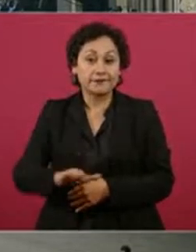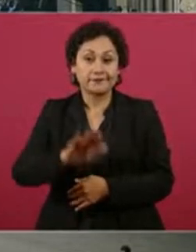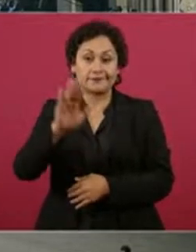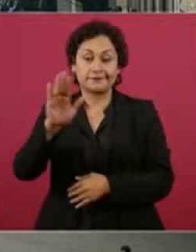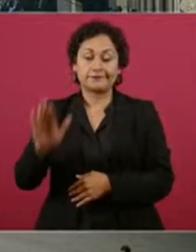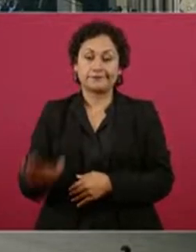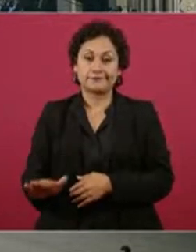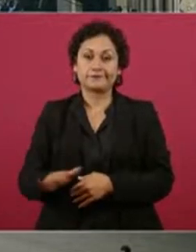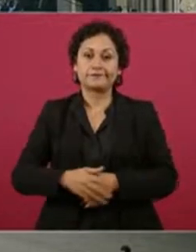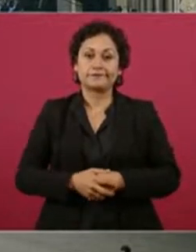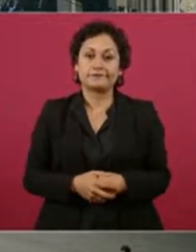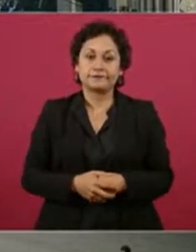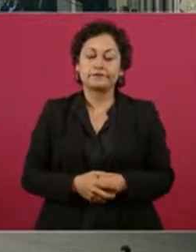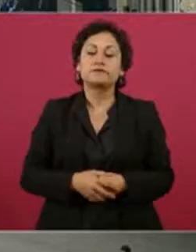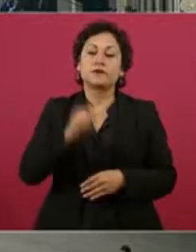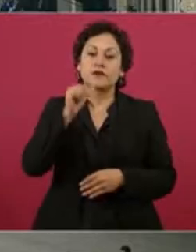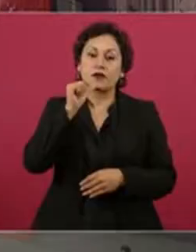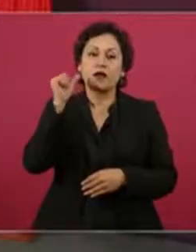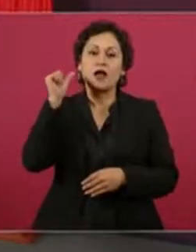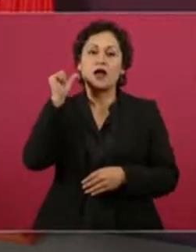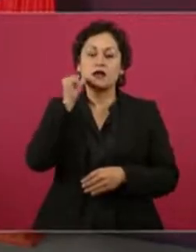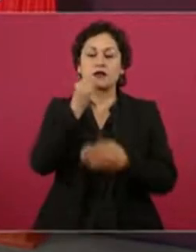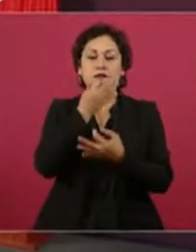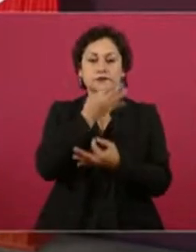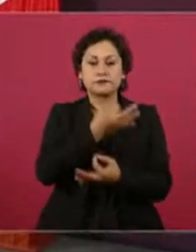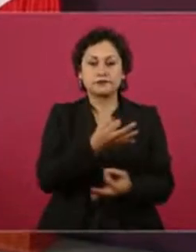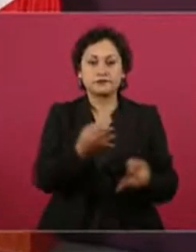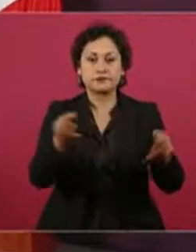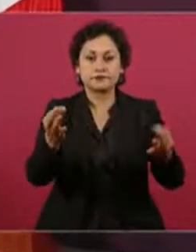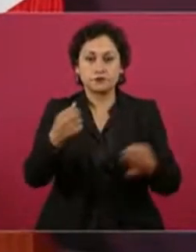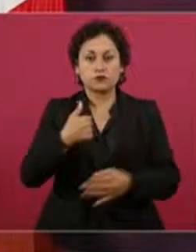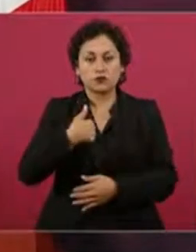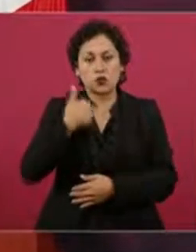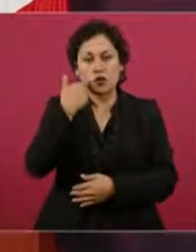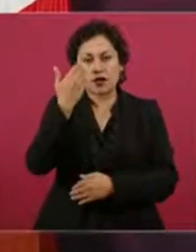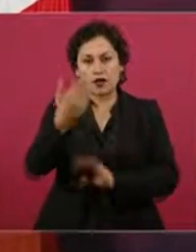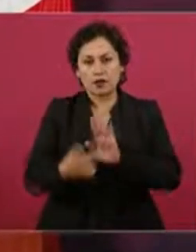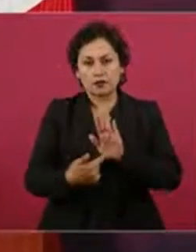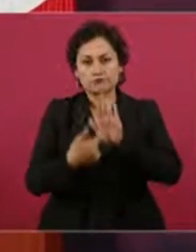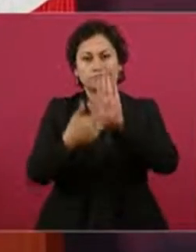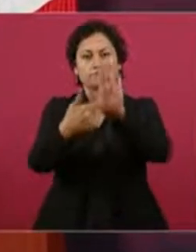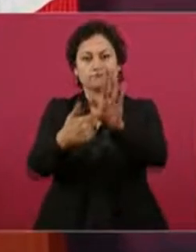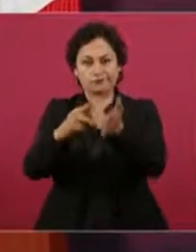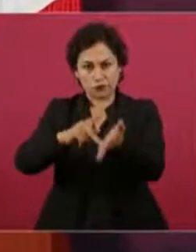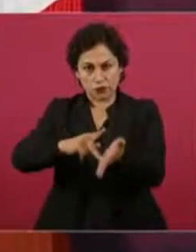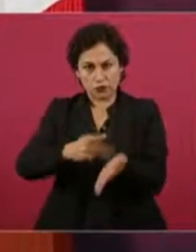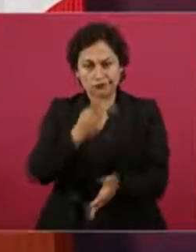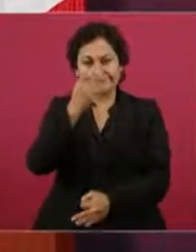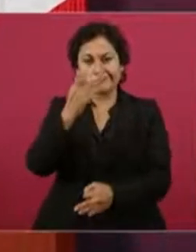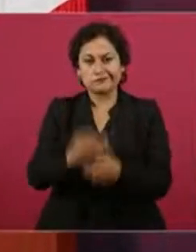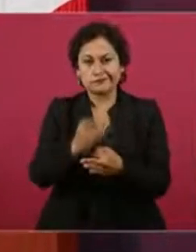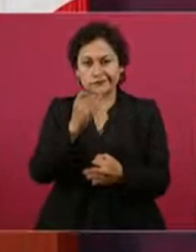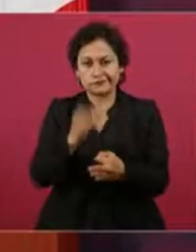dimos a conocer un mensaje que quiero repetir ahora,